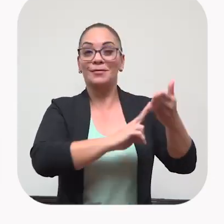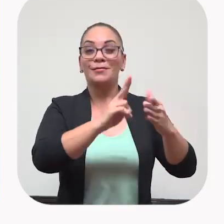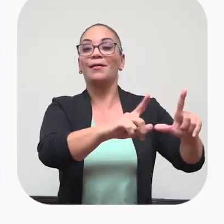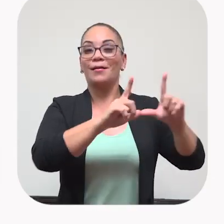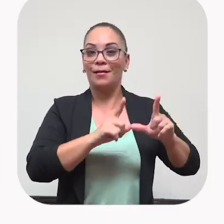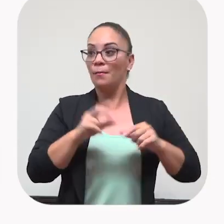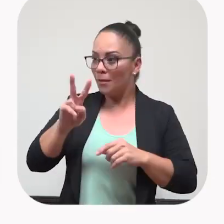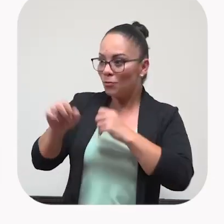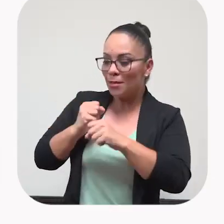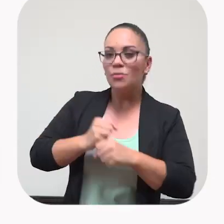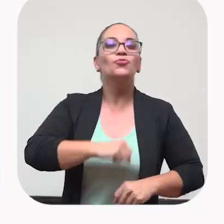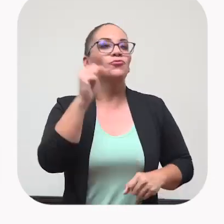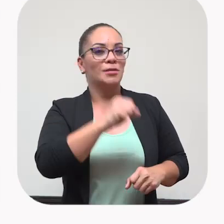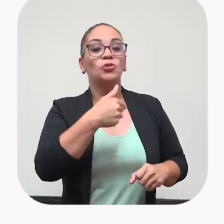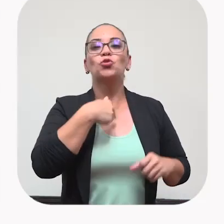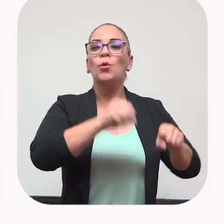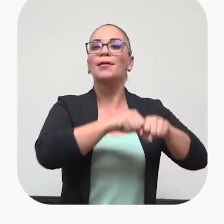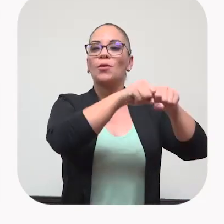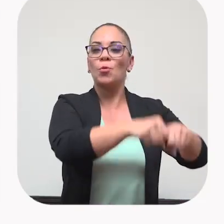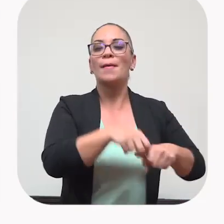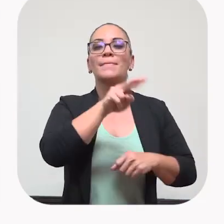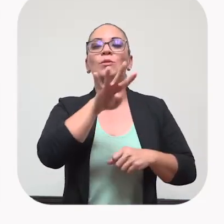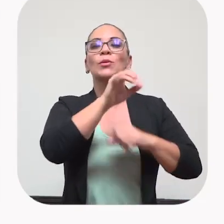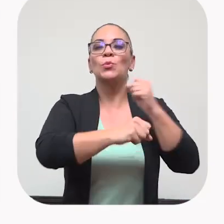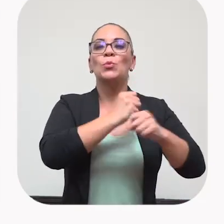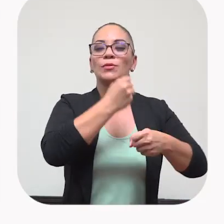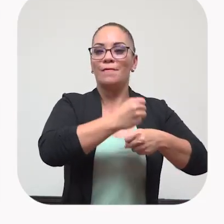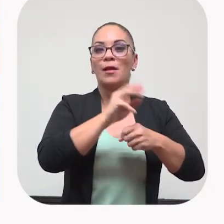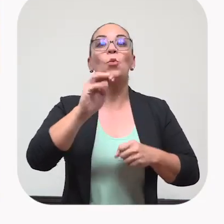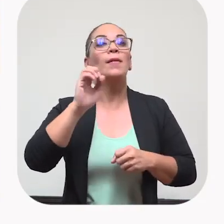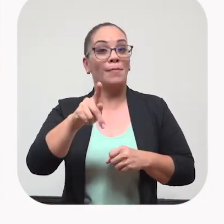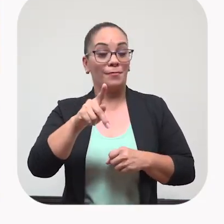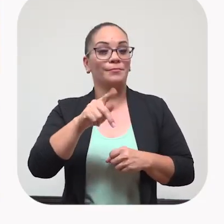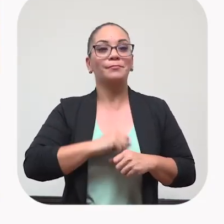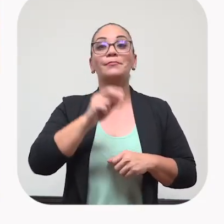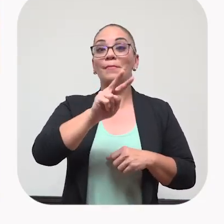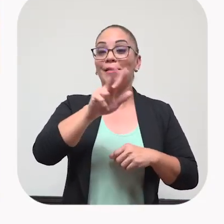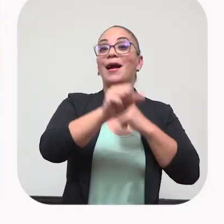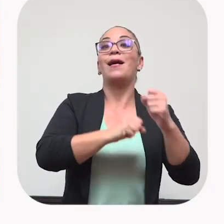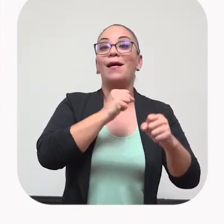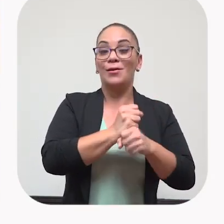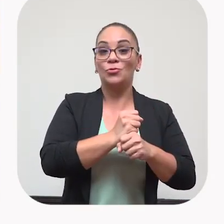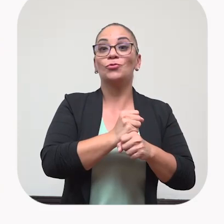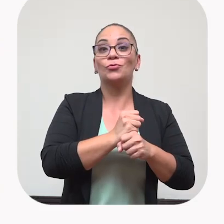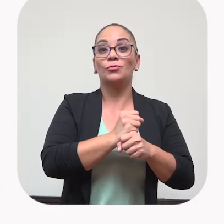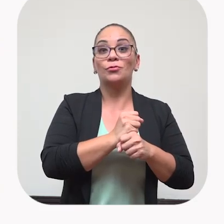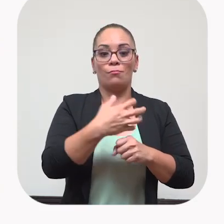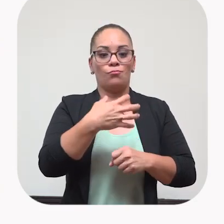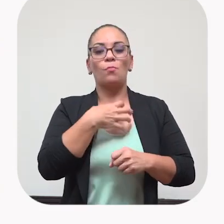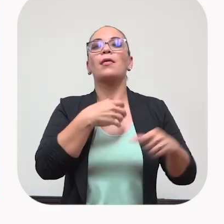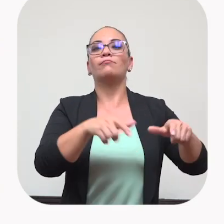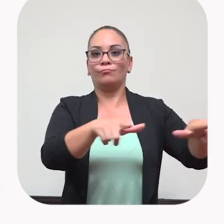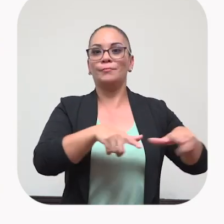universitaria. ¿A los 22? Ajá. Ya estaba graduada. A los 24 ya trabajaba con el Ministerio de Educación. A los 23 trabajaba con el Ministerio de Educación